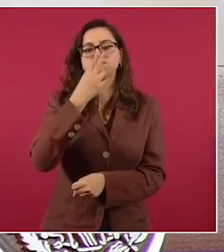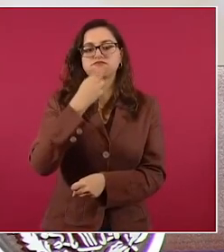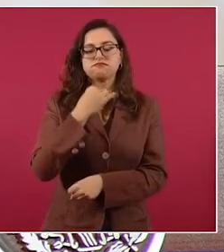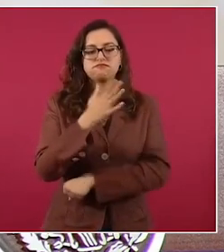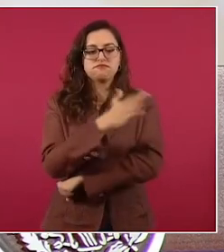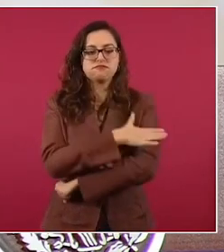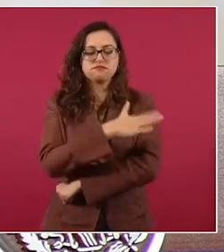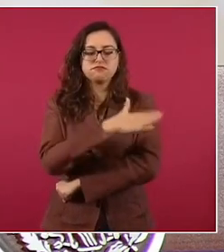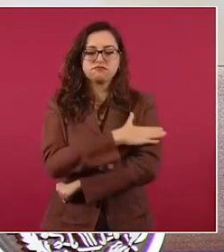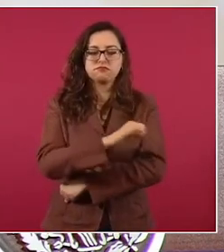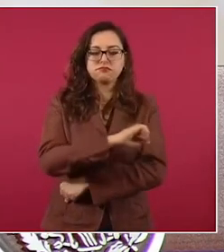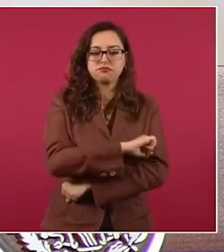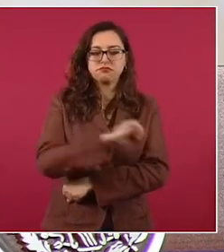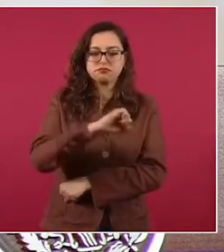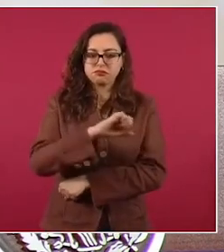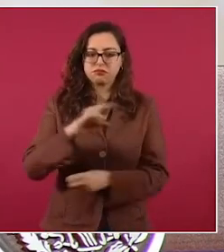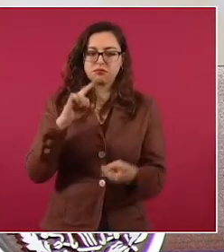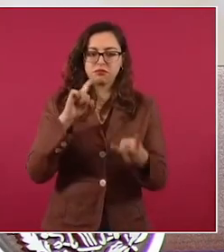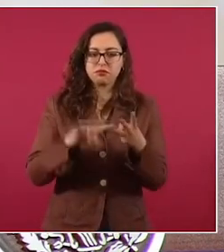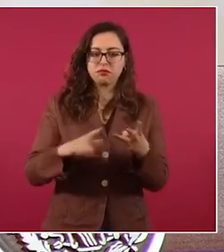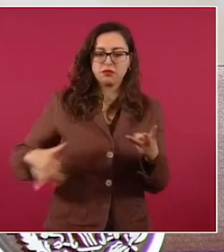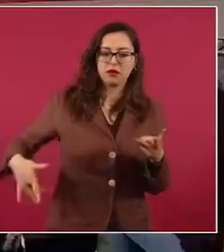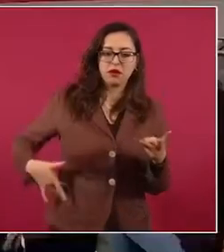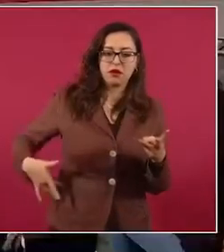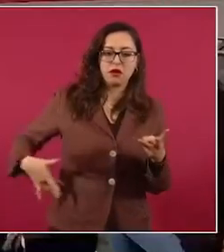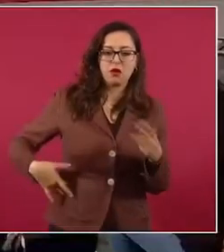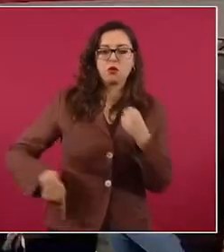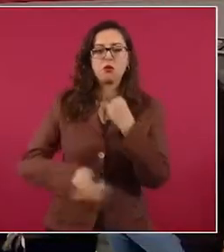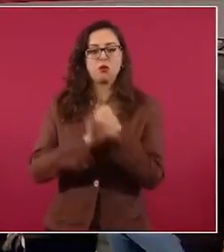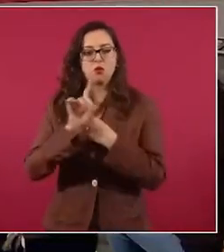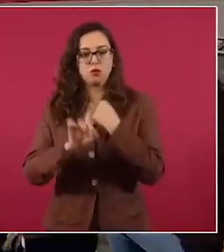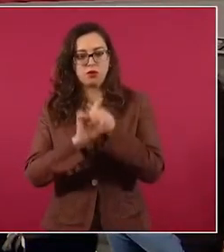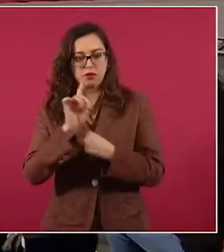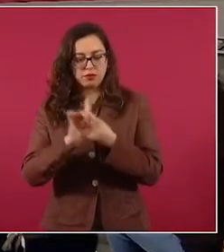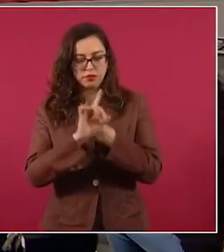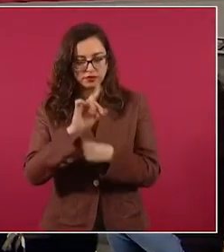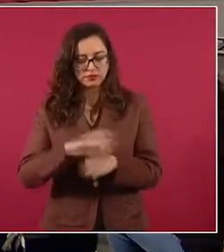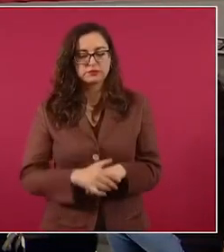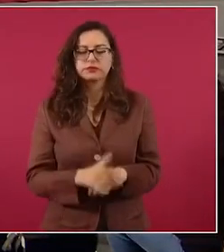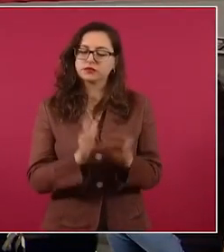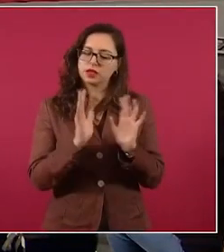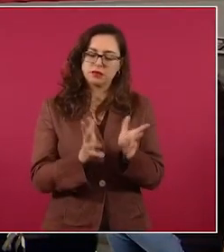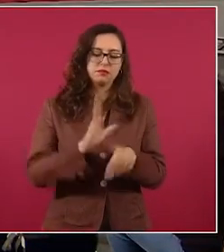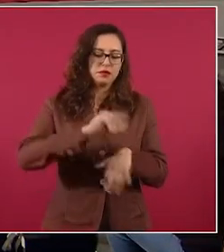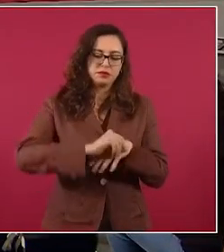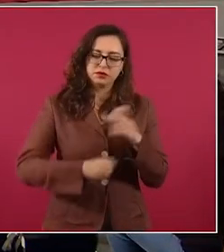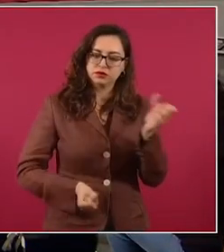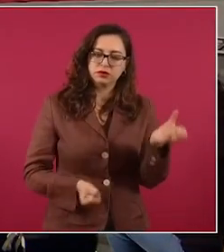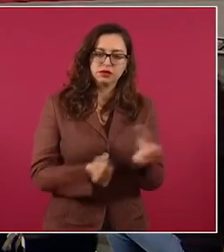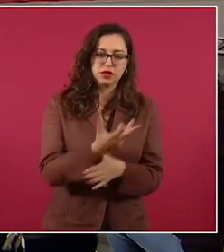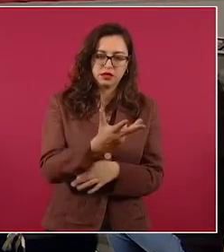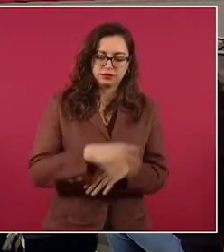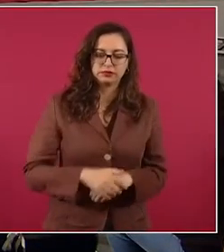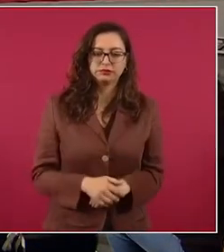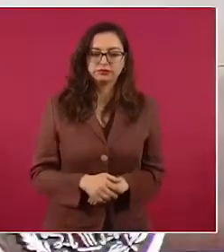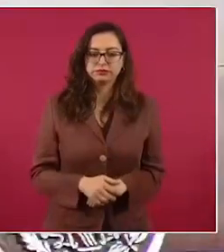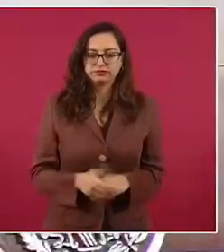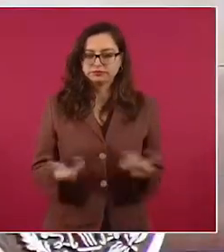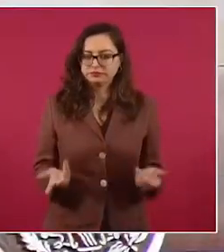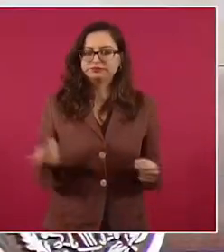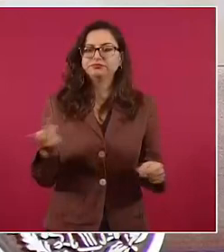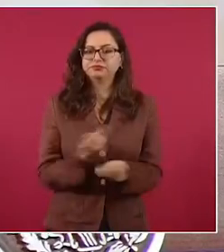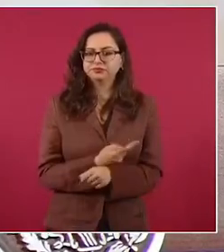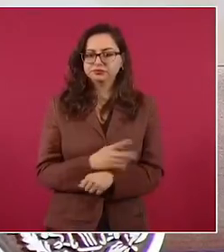hipertensión arterial y problemas renales. Al interior del penal donde estaba se dedicaba a la